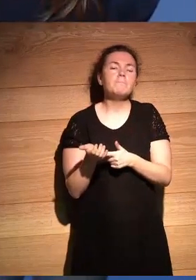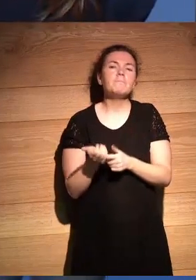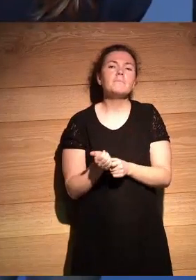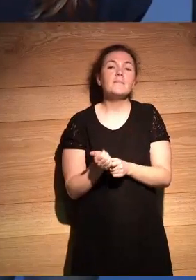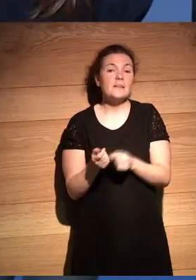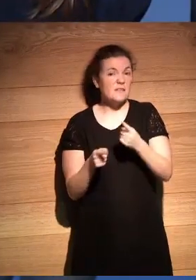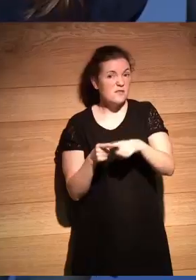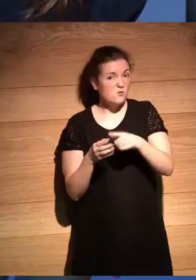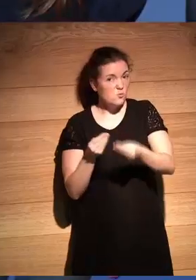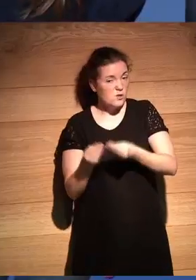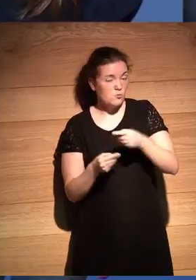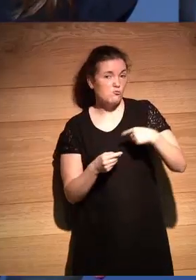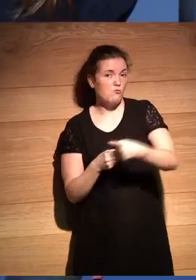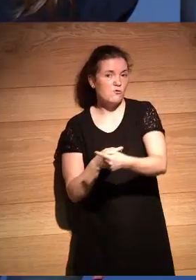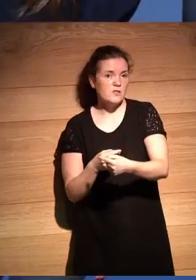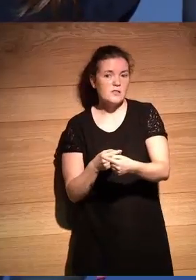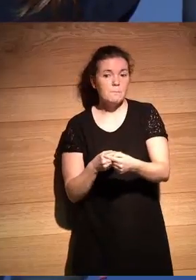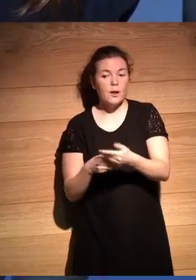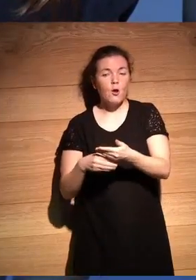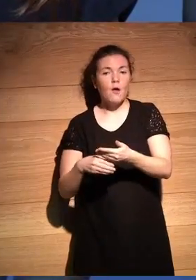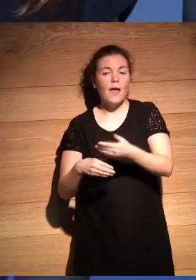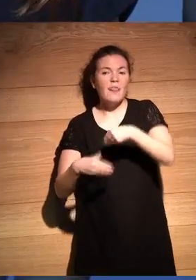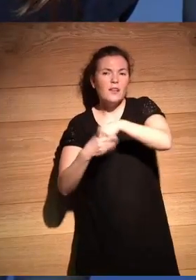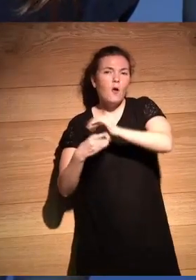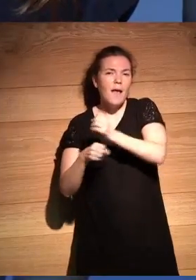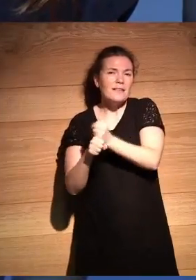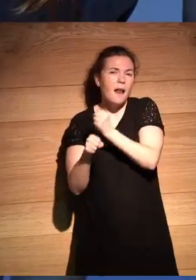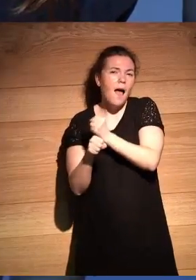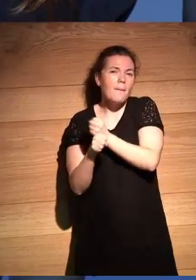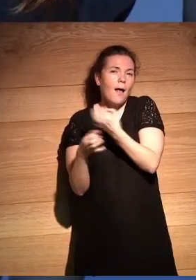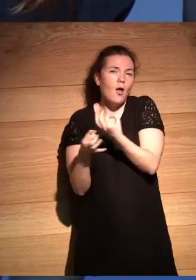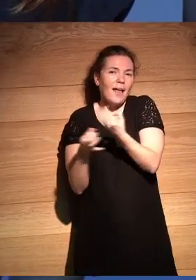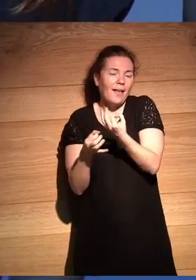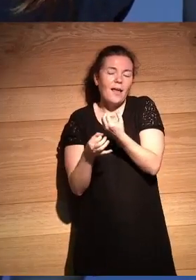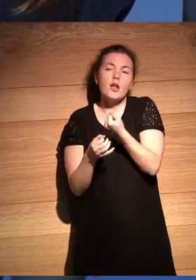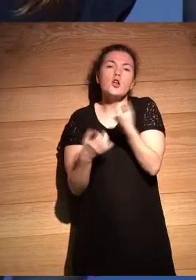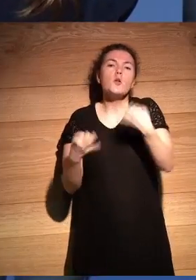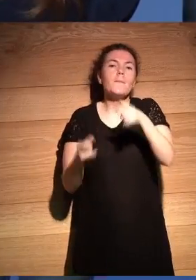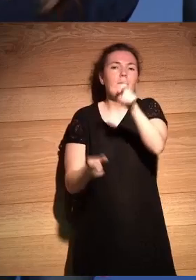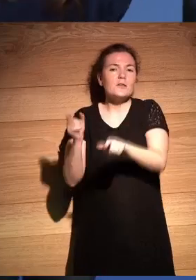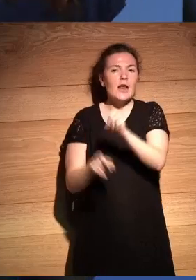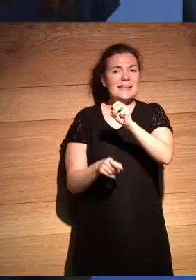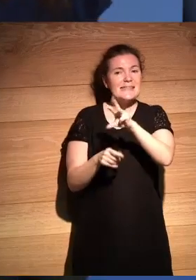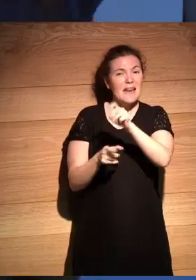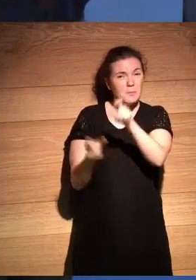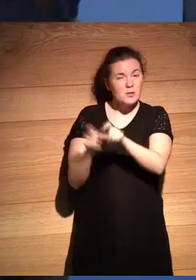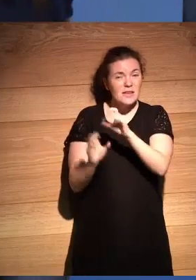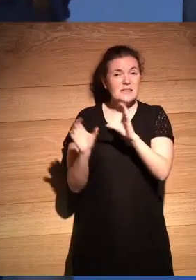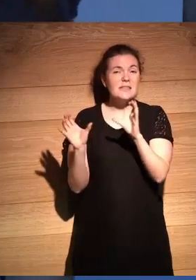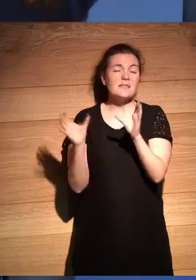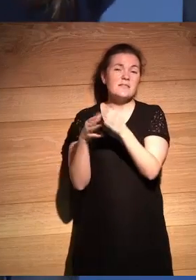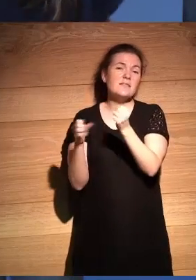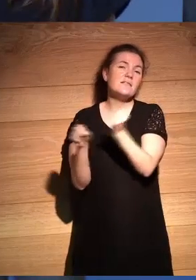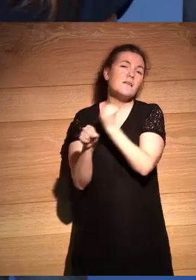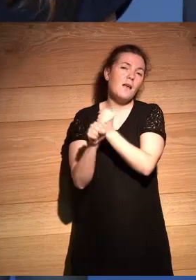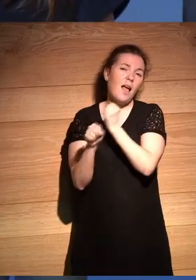estas cosas y no nos damos cuenta de todo el trabajo que hay detrás ¿no? hay pues eso 13 personas que están trabajando con un equipo tecnológico